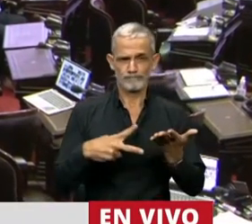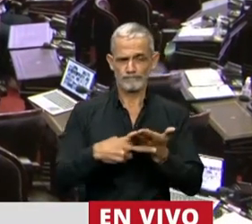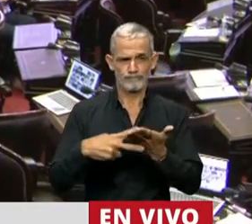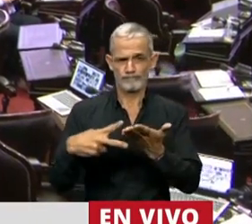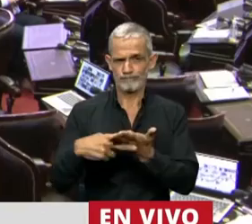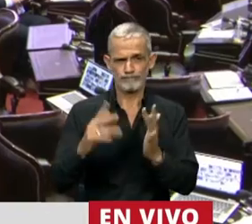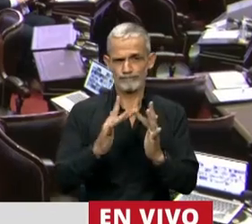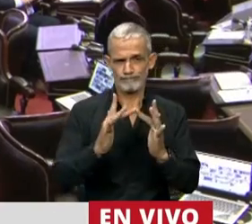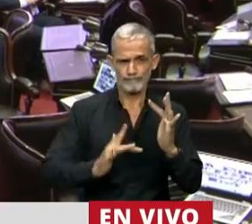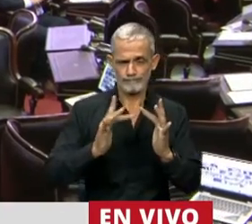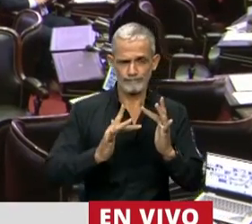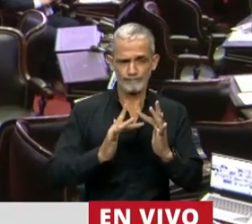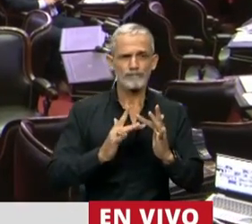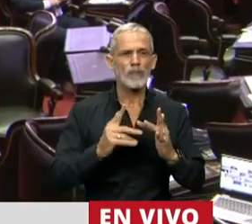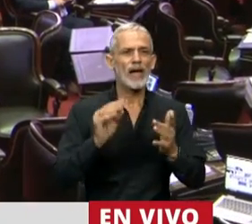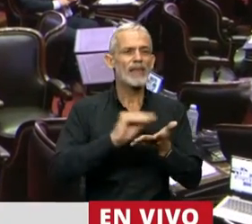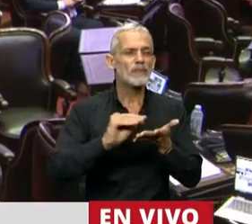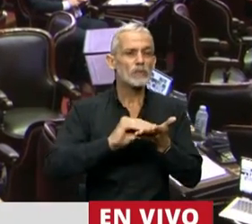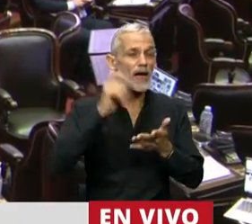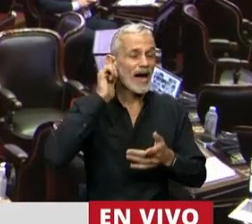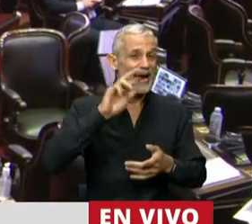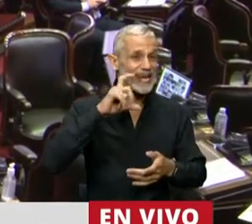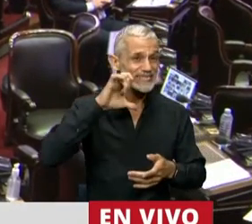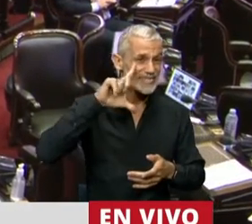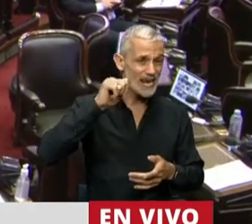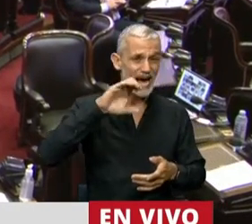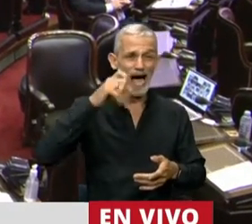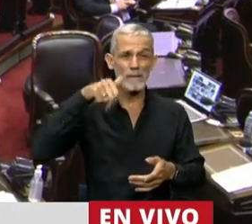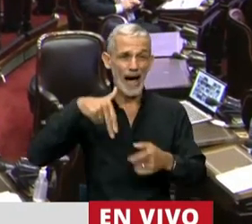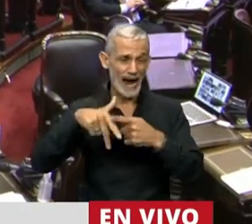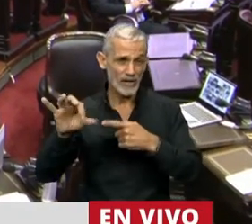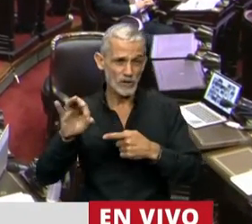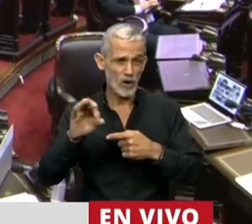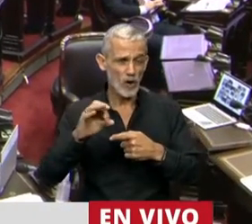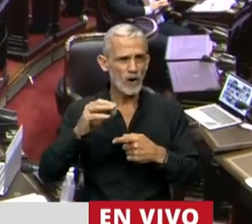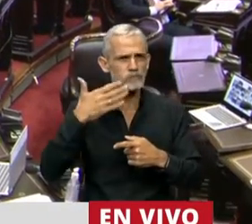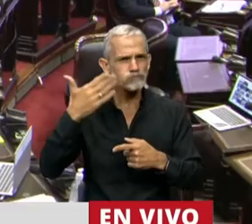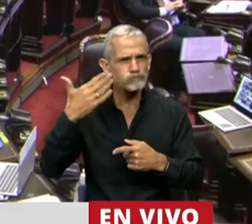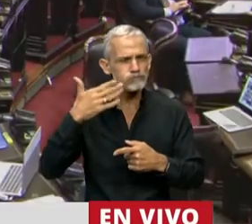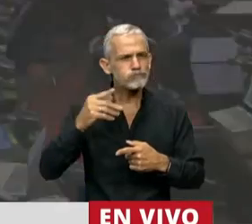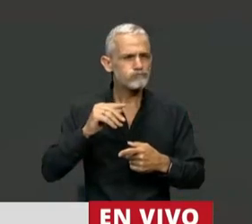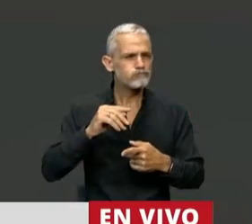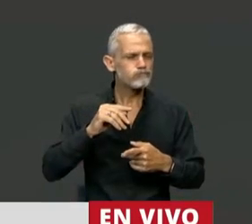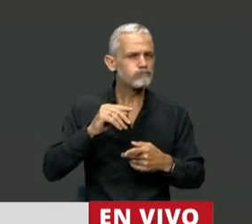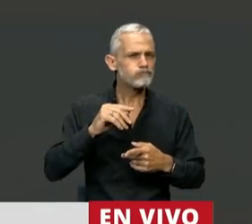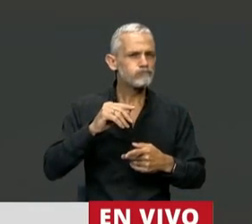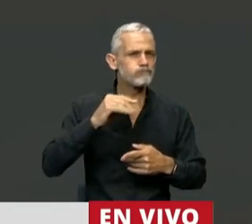...diputada Graciela Camaño, que trajo a colación la